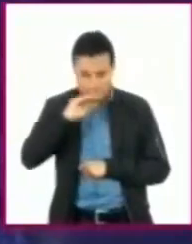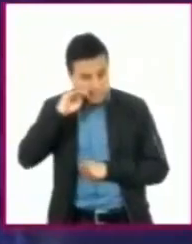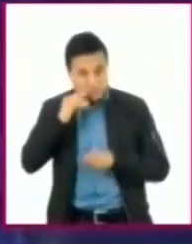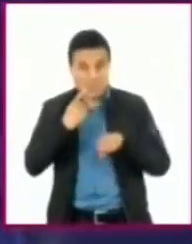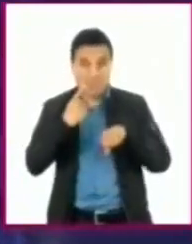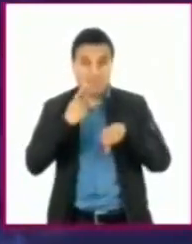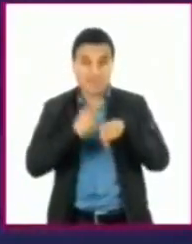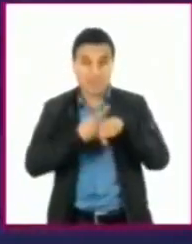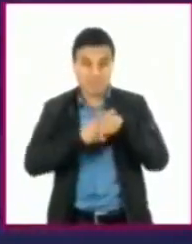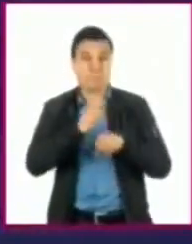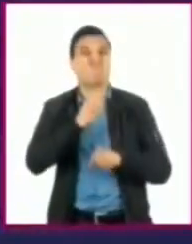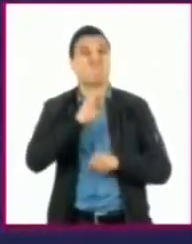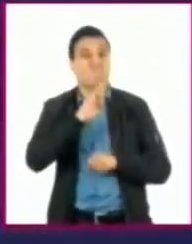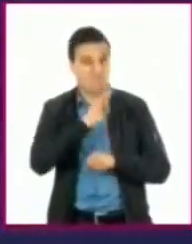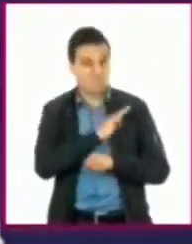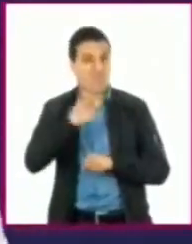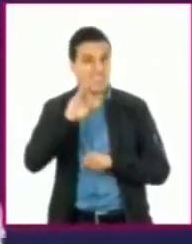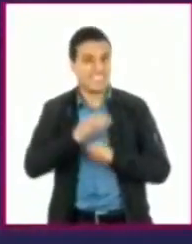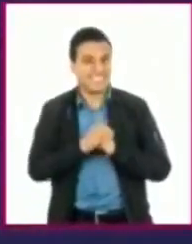te enfermamos.